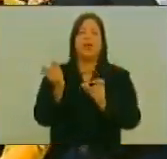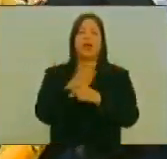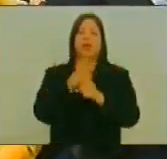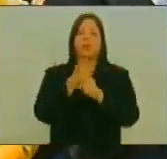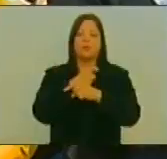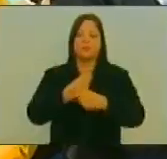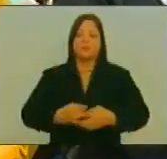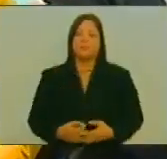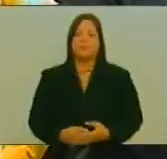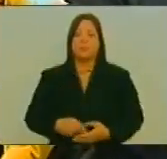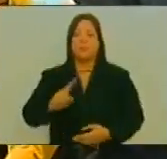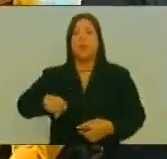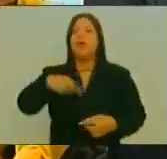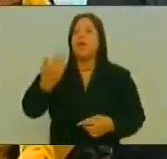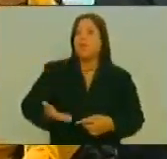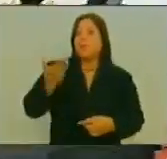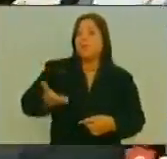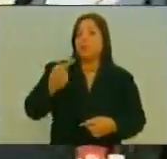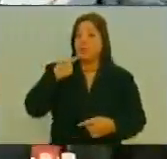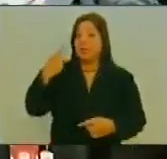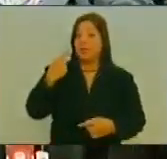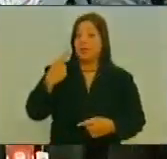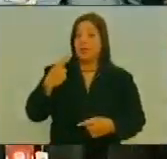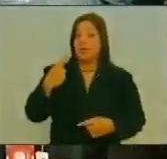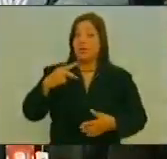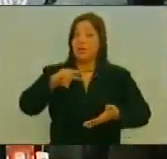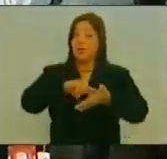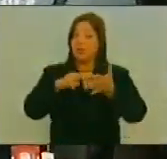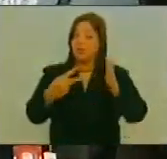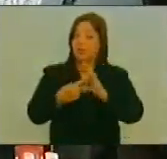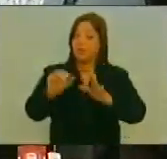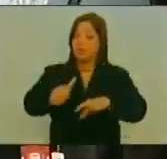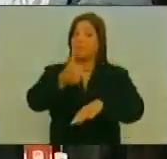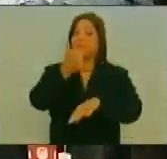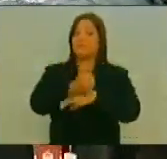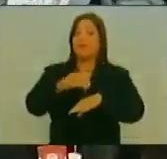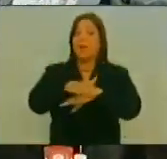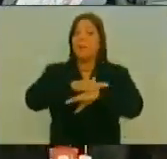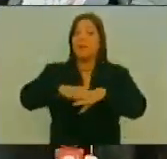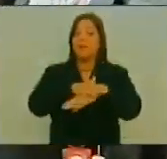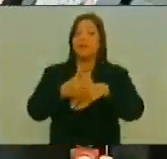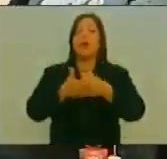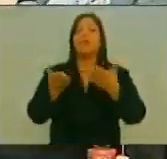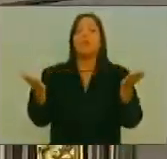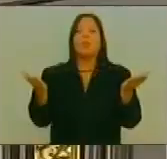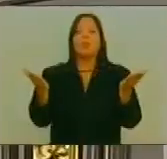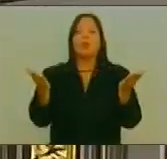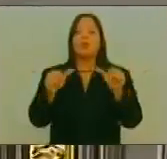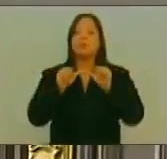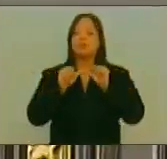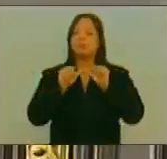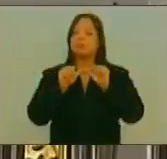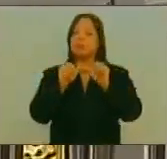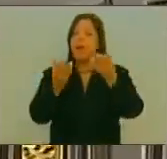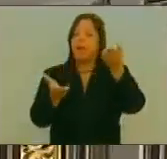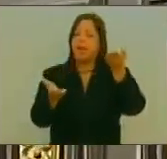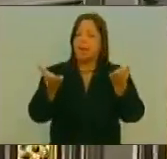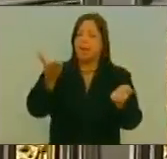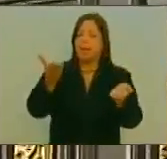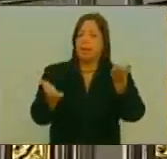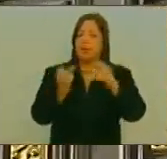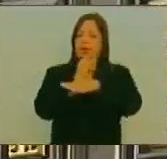Destacó que un aspecto fundamental del Ministerio Público Es mantener el equilibrio